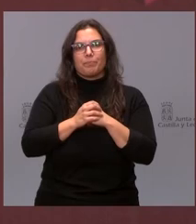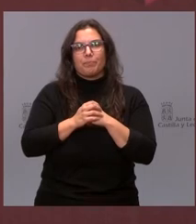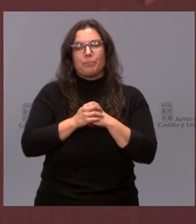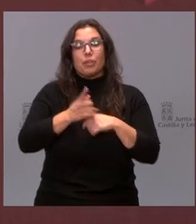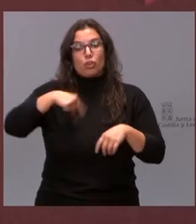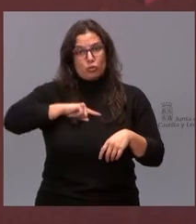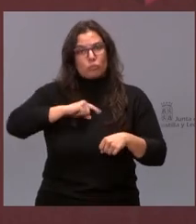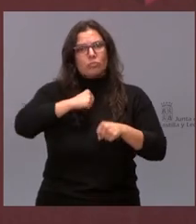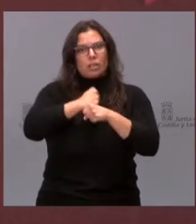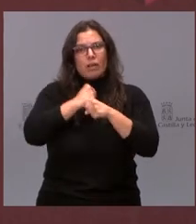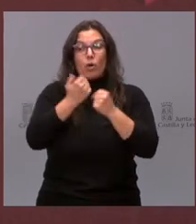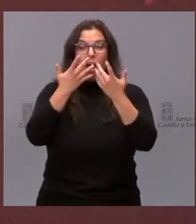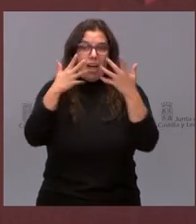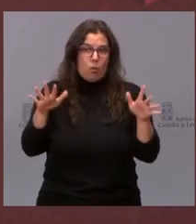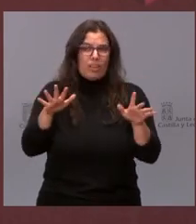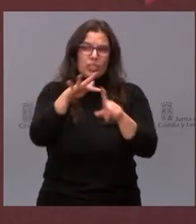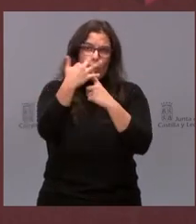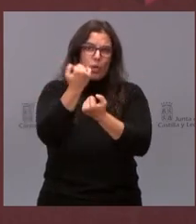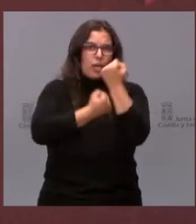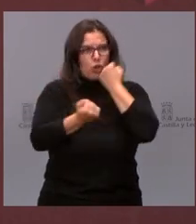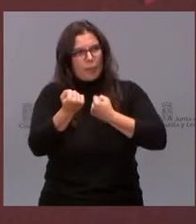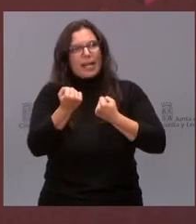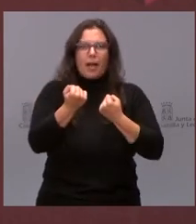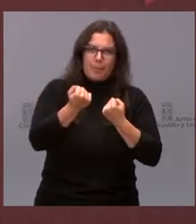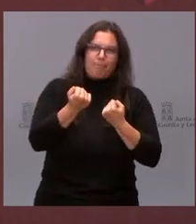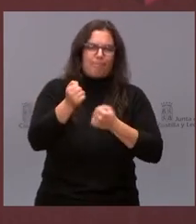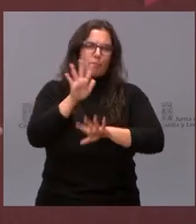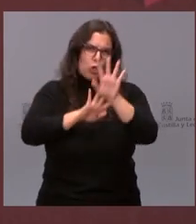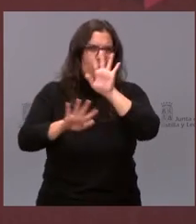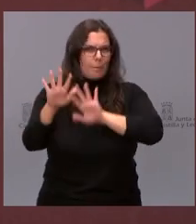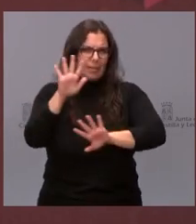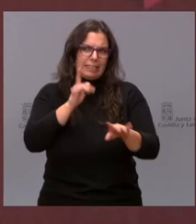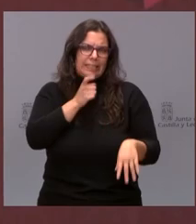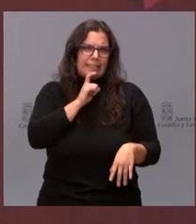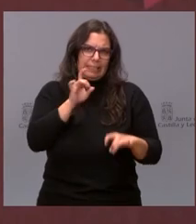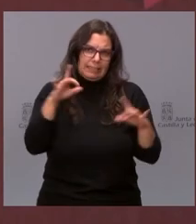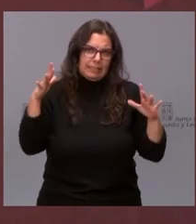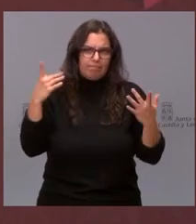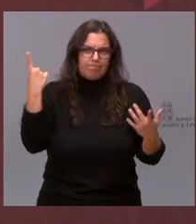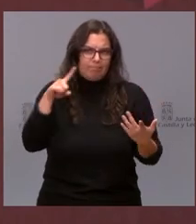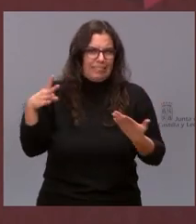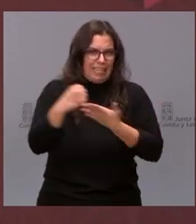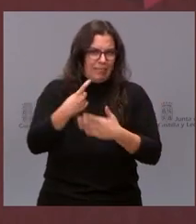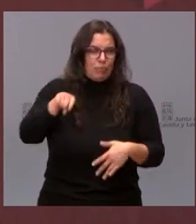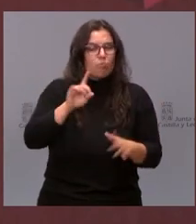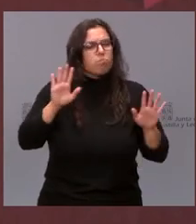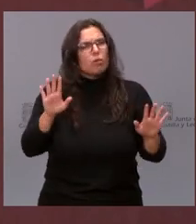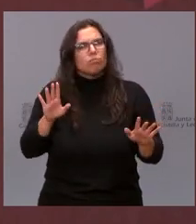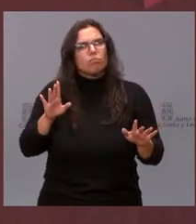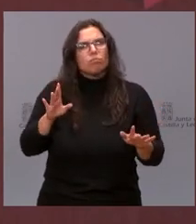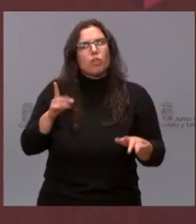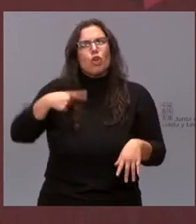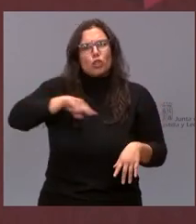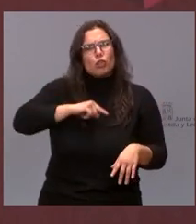a pesar de un escenario económico que es complejo, difícil, lo sabemos todos, pero nuestra